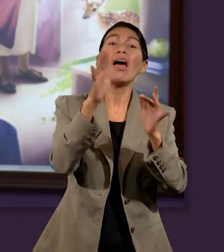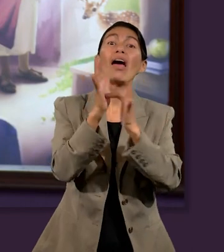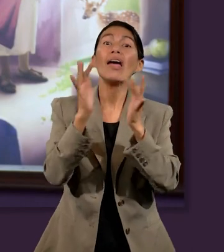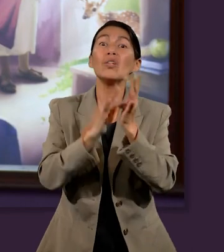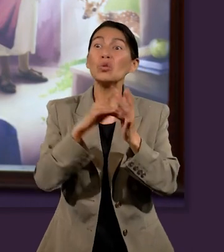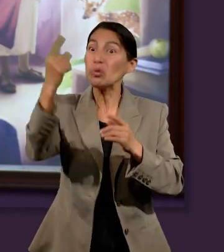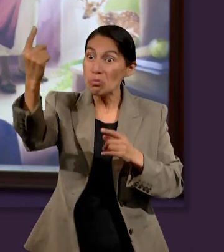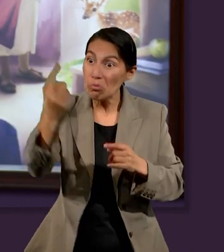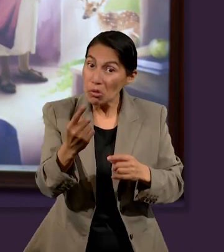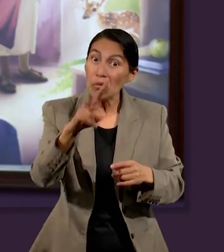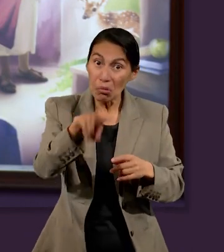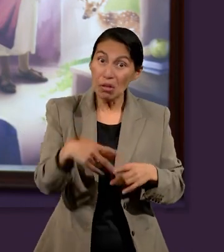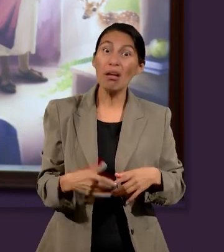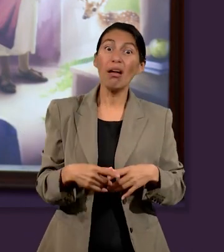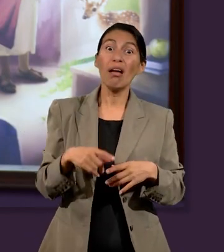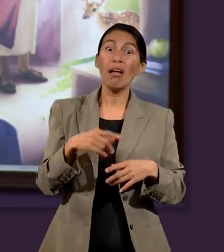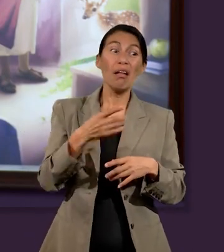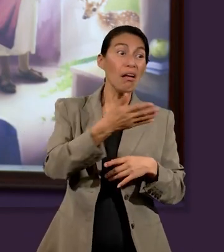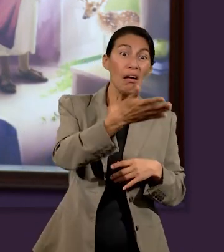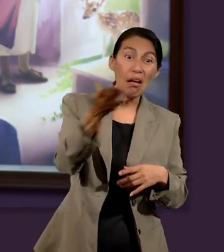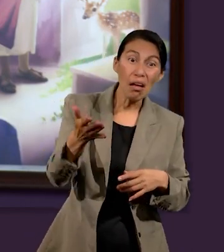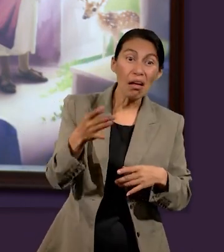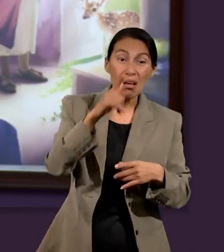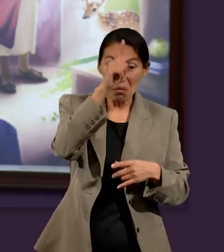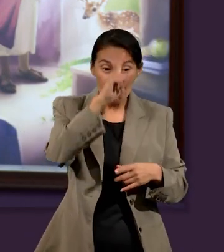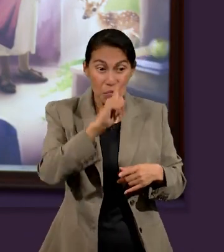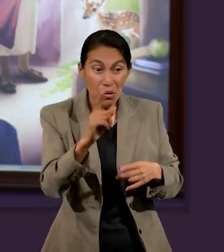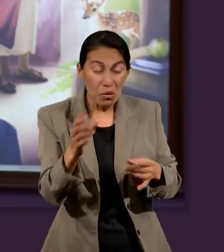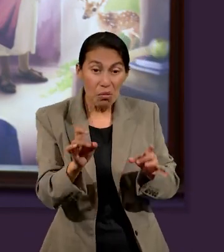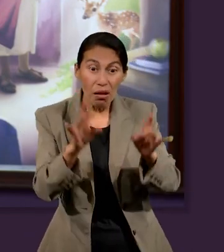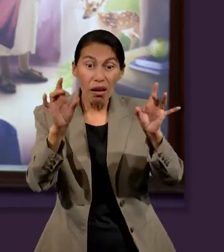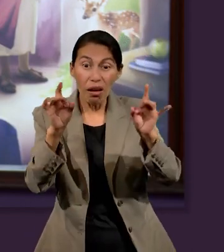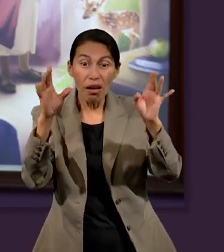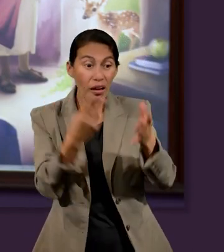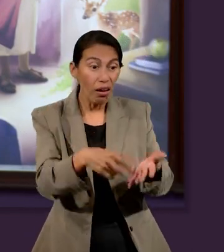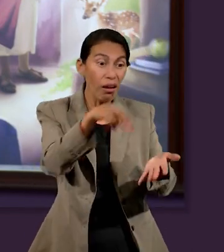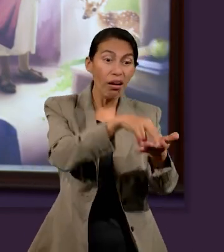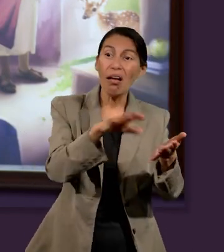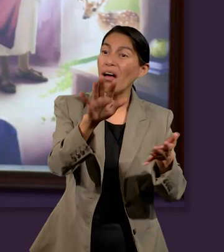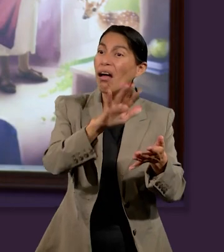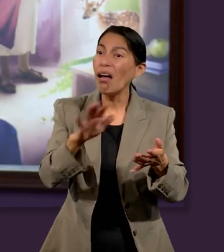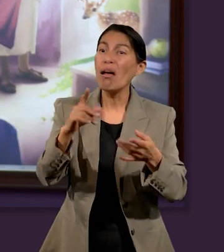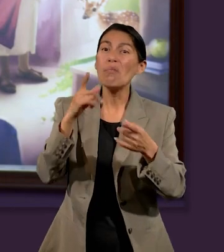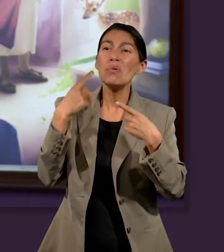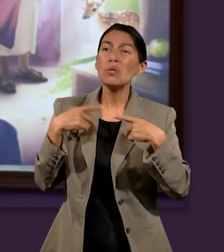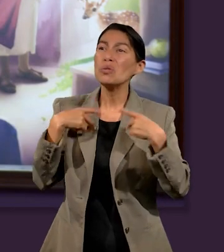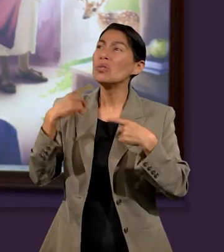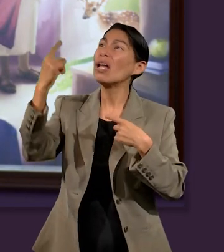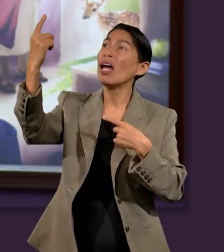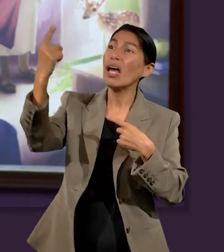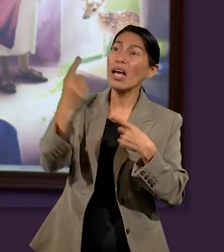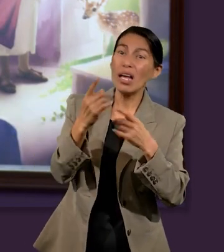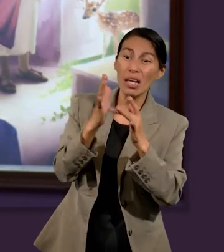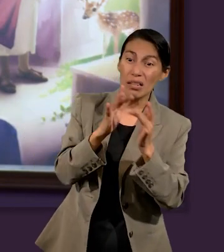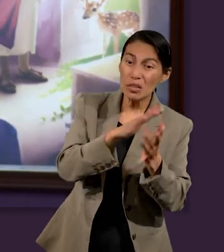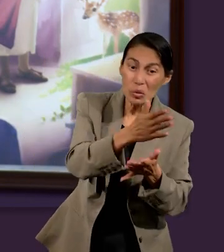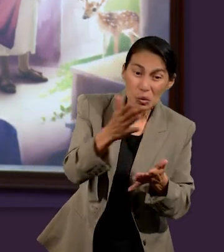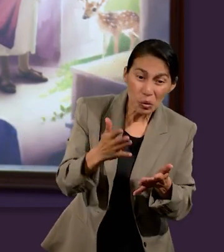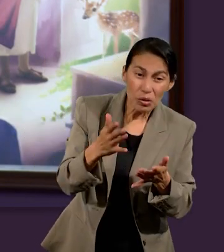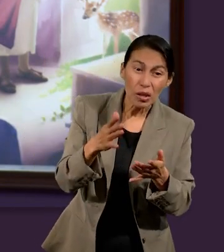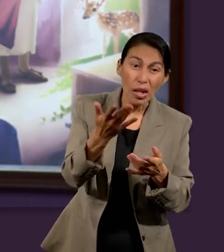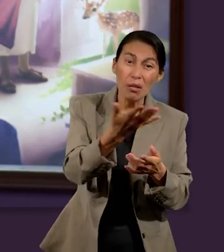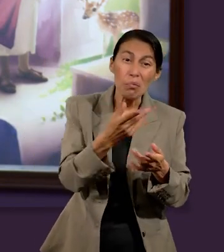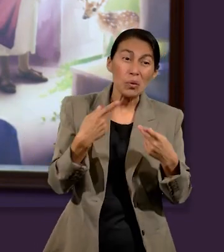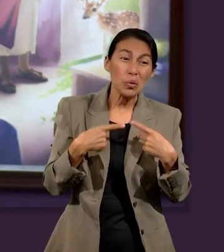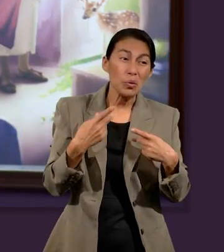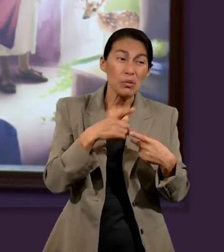está aquí y allá, que representarán espíritus que harán descender fuego del cielo, y que engañarán a toda la humanidad, creo